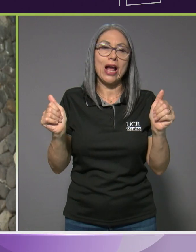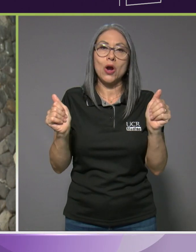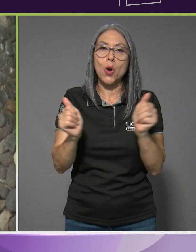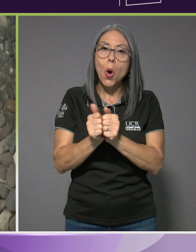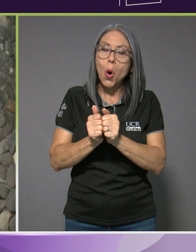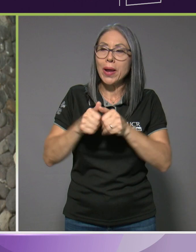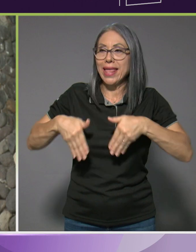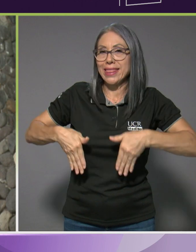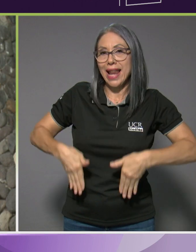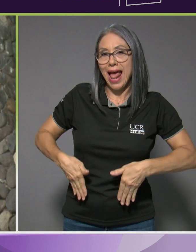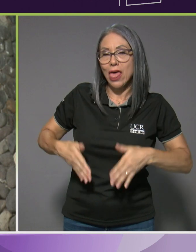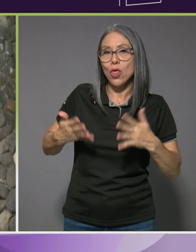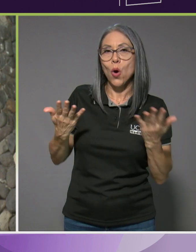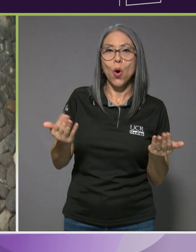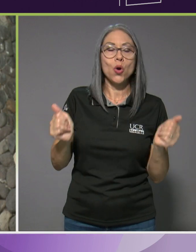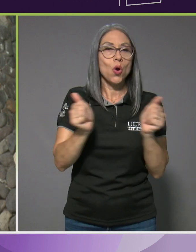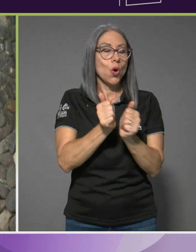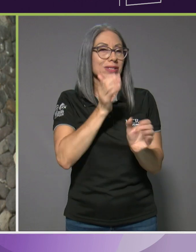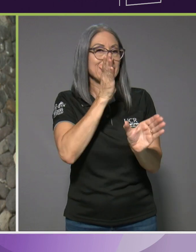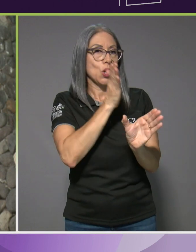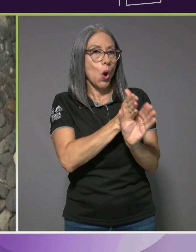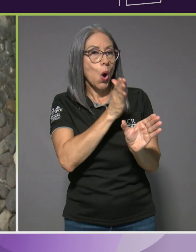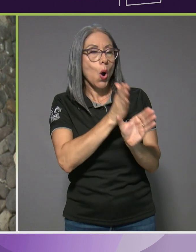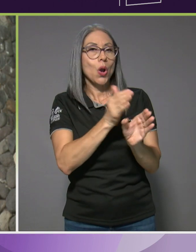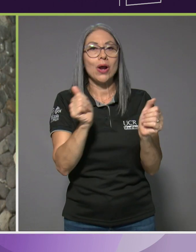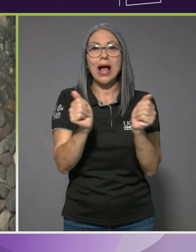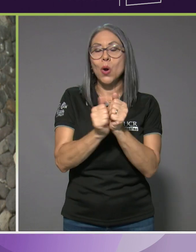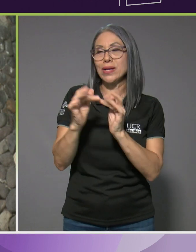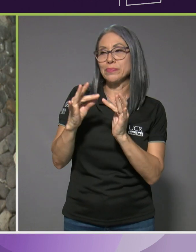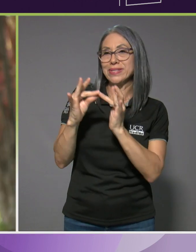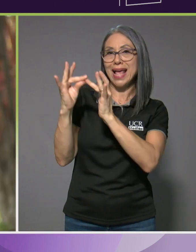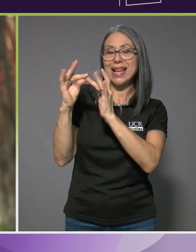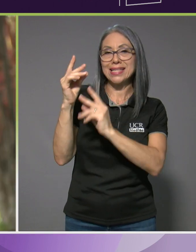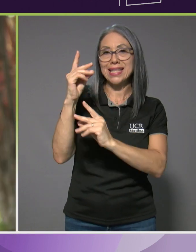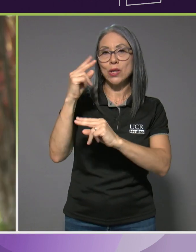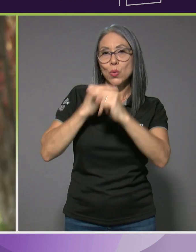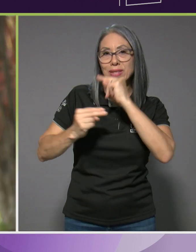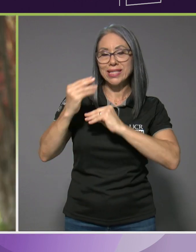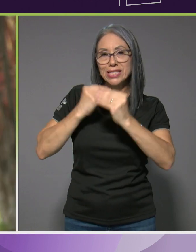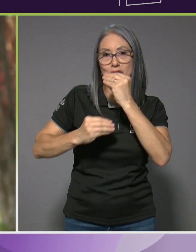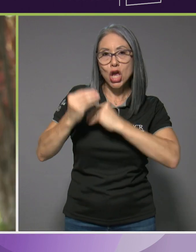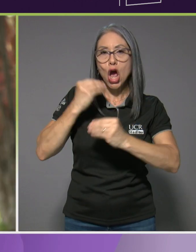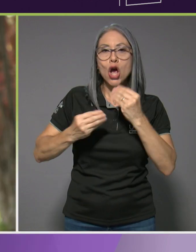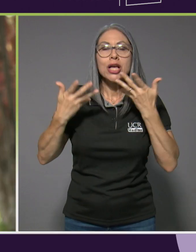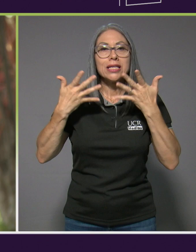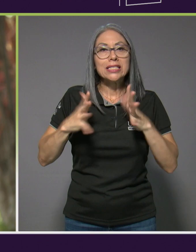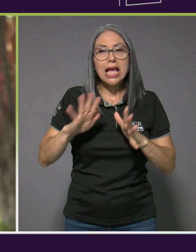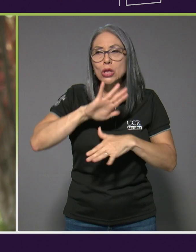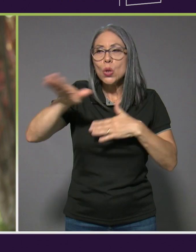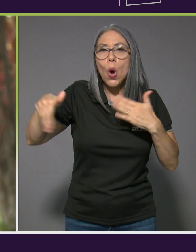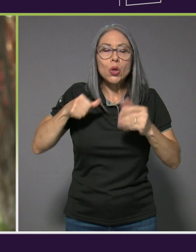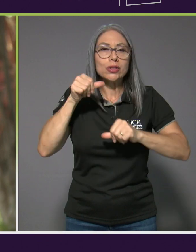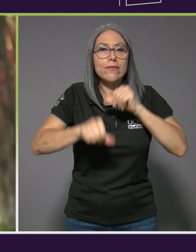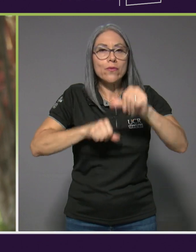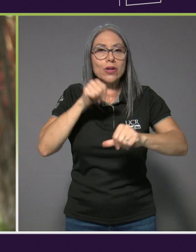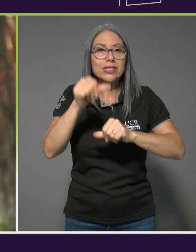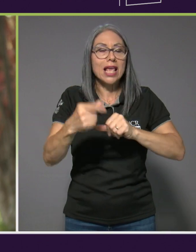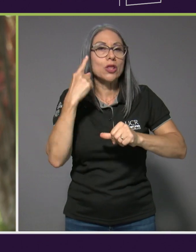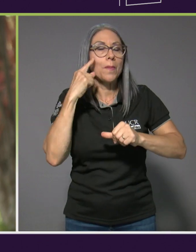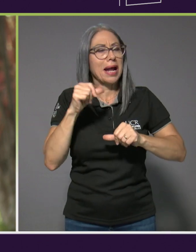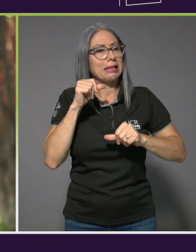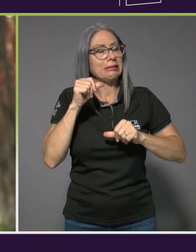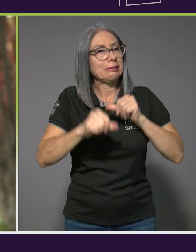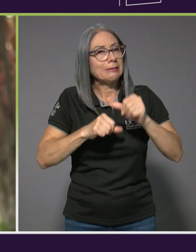entrenador, mi psicóloga, nutri, todos, verdad, estamos haciendo un gran esfuerzo para dar lo mejor en Chile.